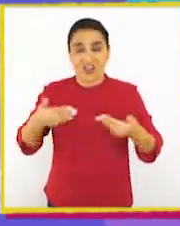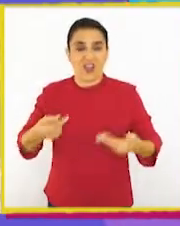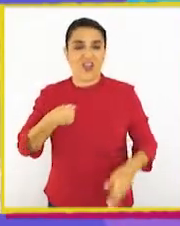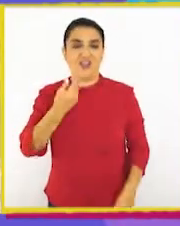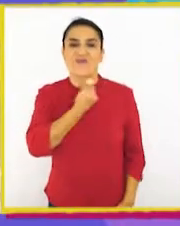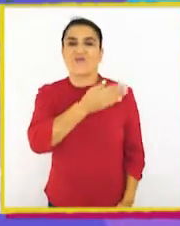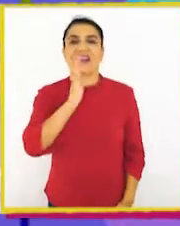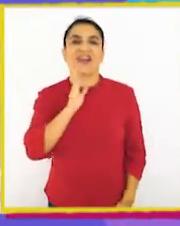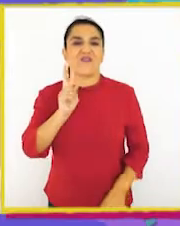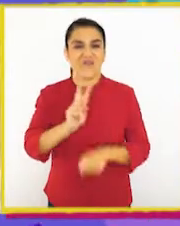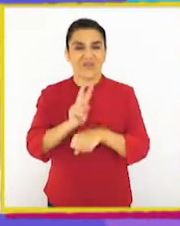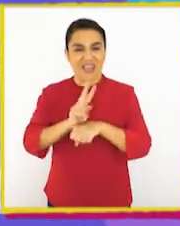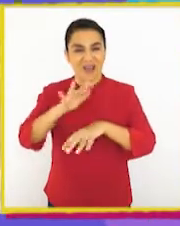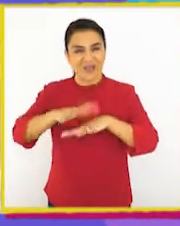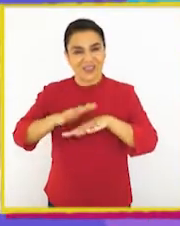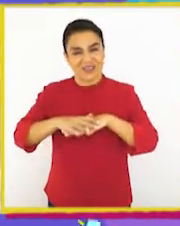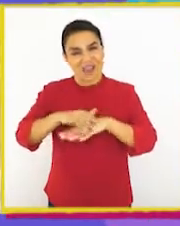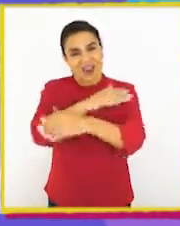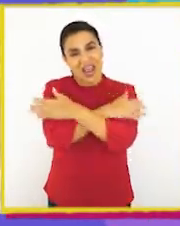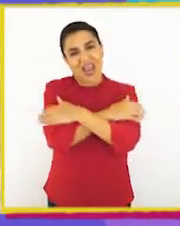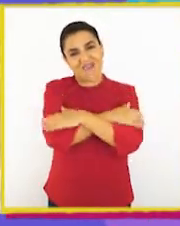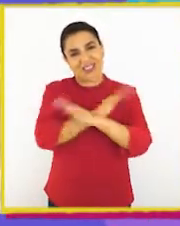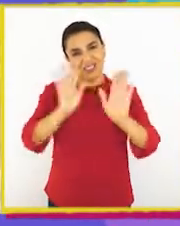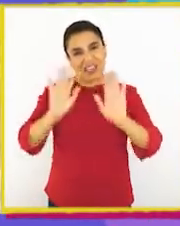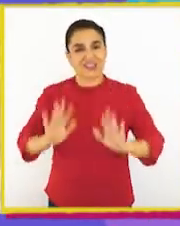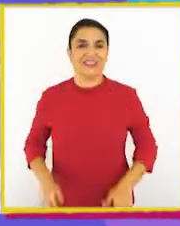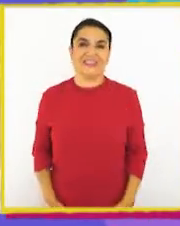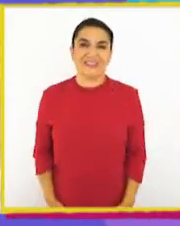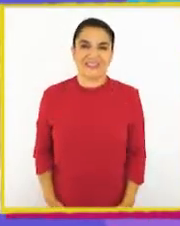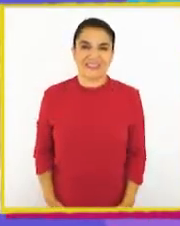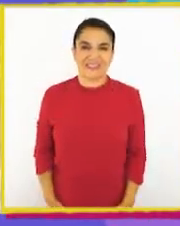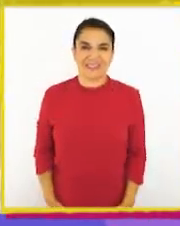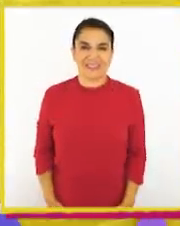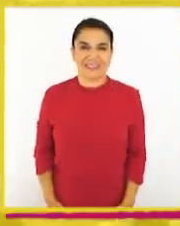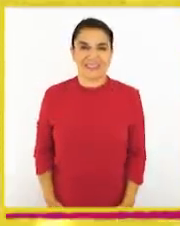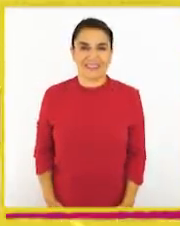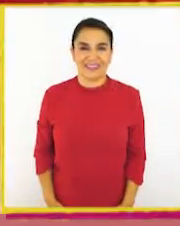por hoy! Soy Macarena, su profesora de matemática. ¡Les mando un abrazo! ¡Chao!